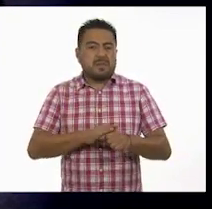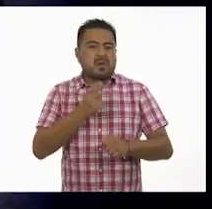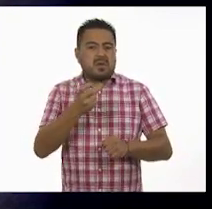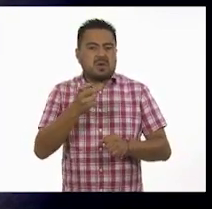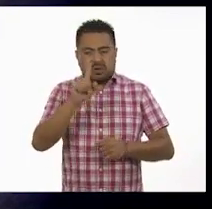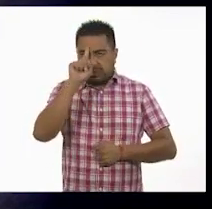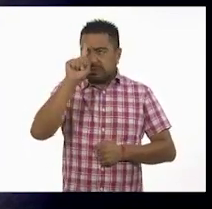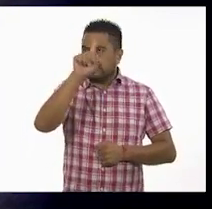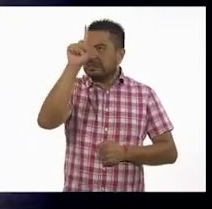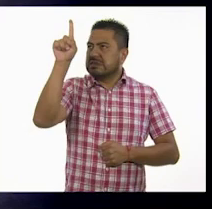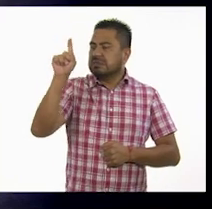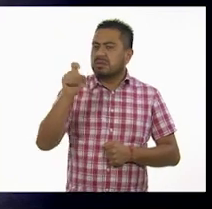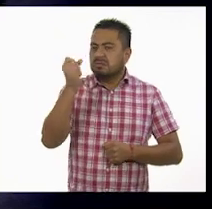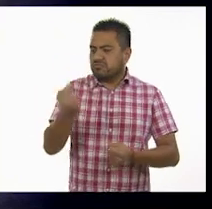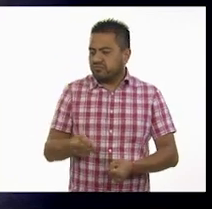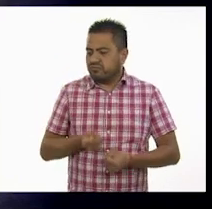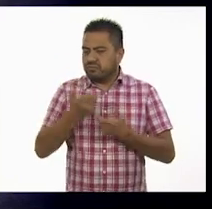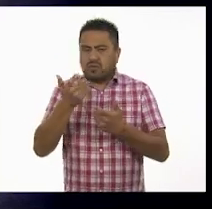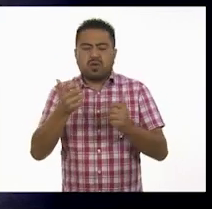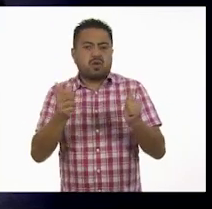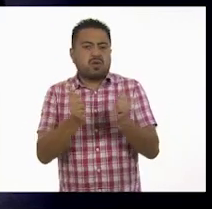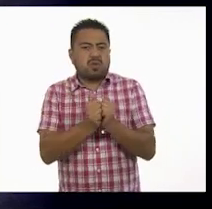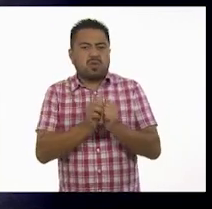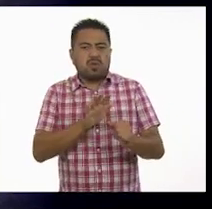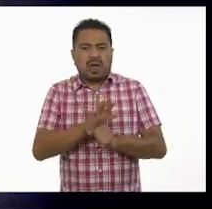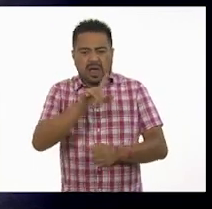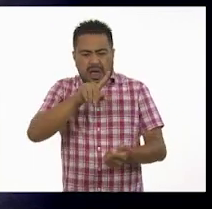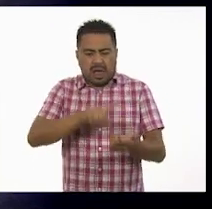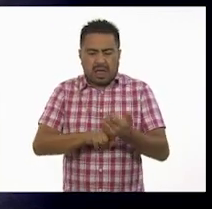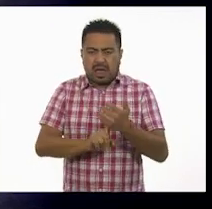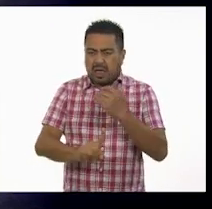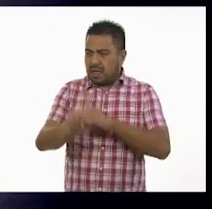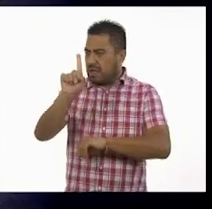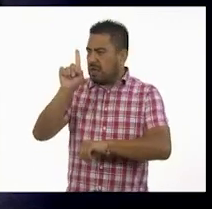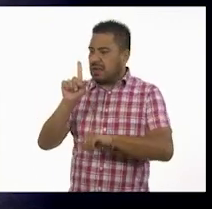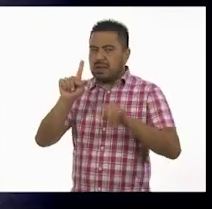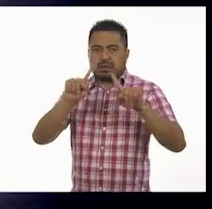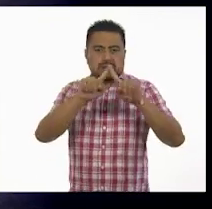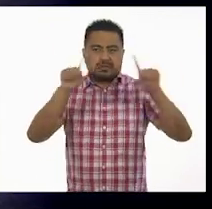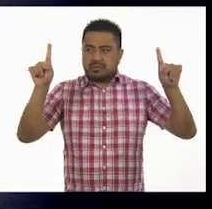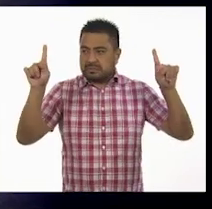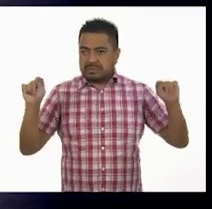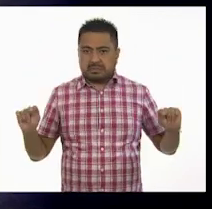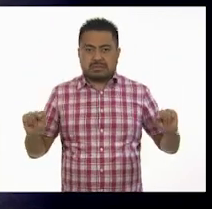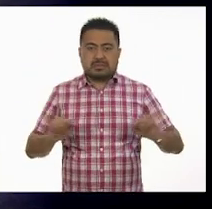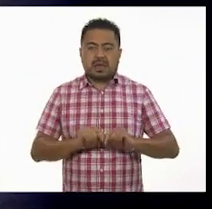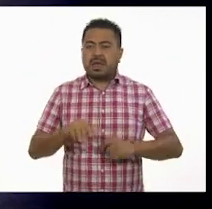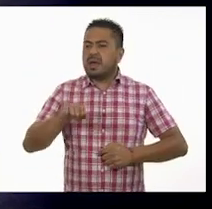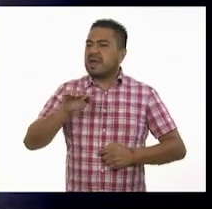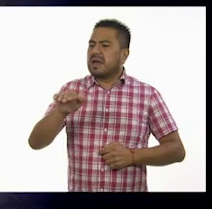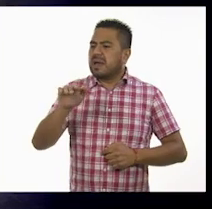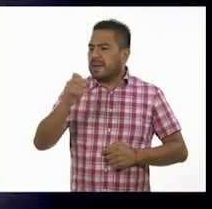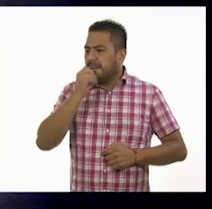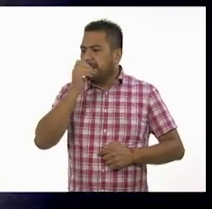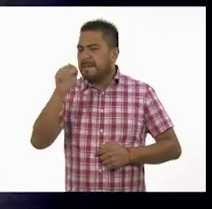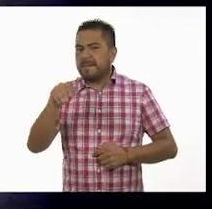misterio que causo al estar detrás de una pantalla. María,